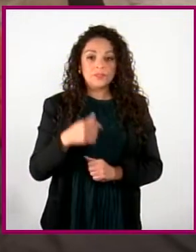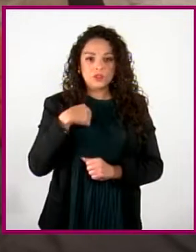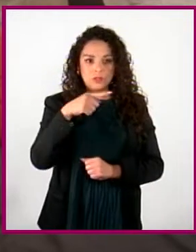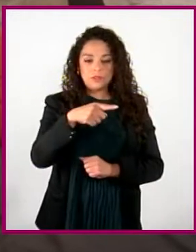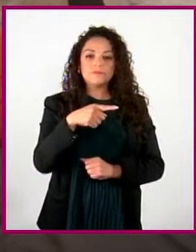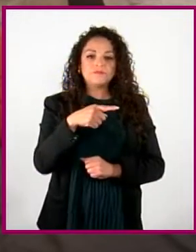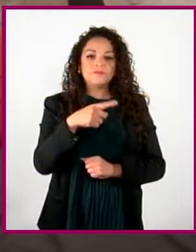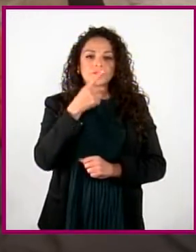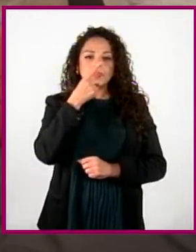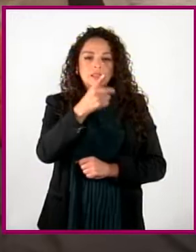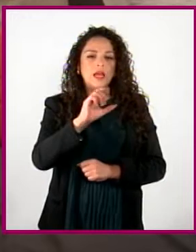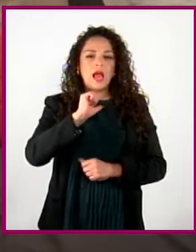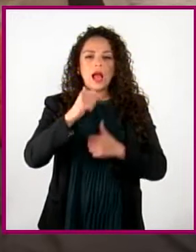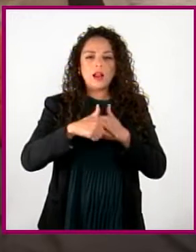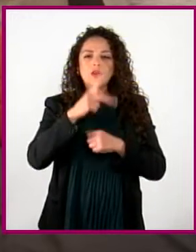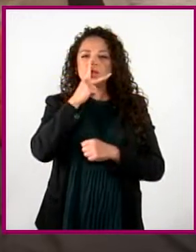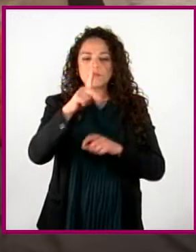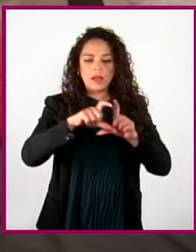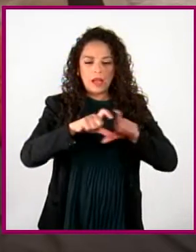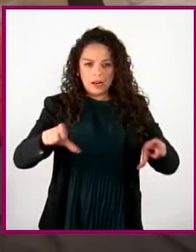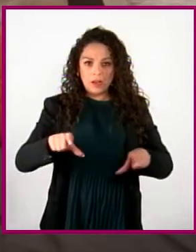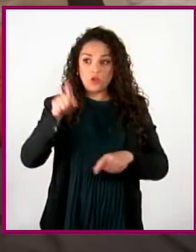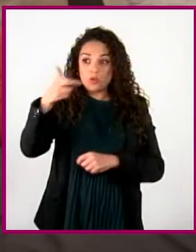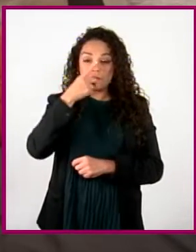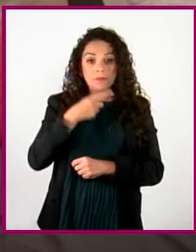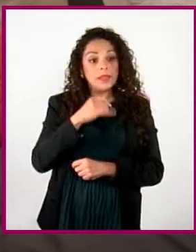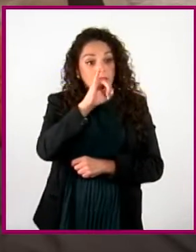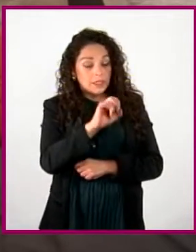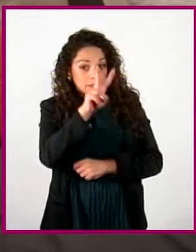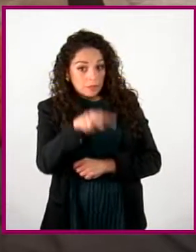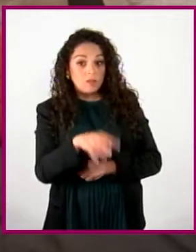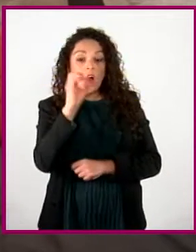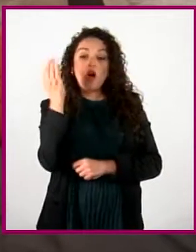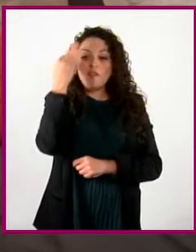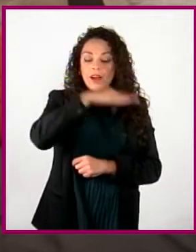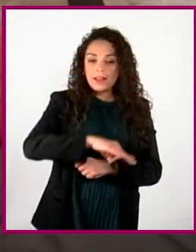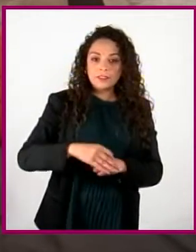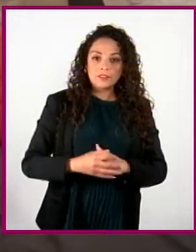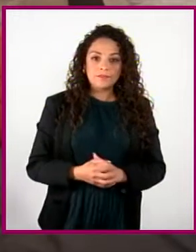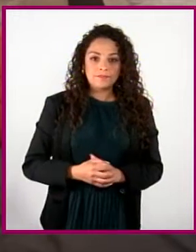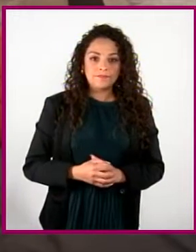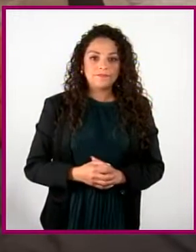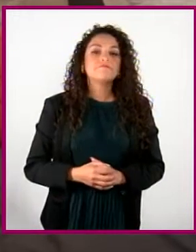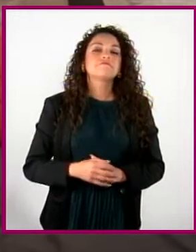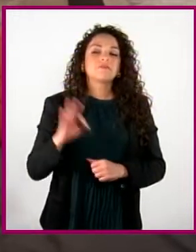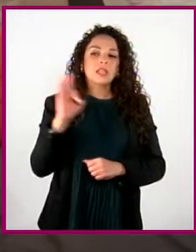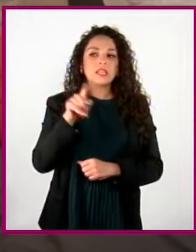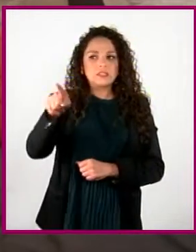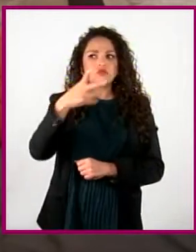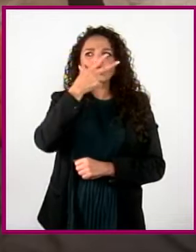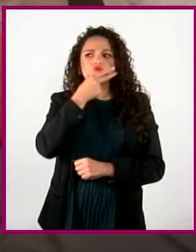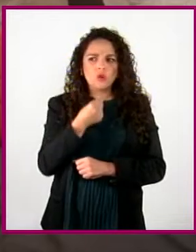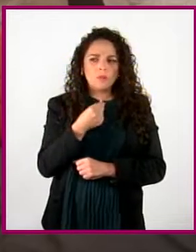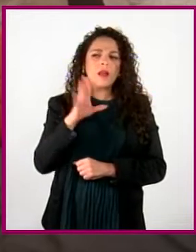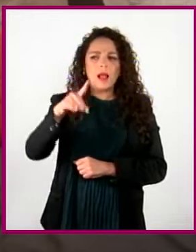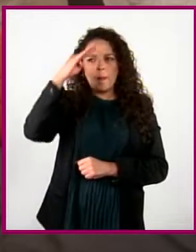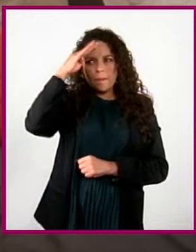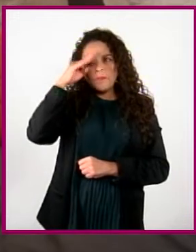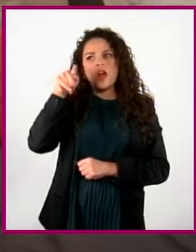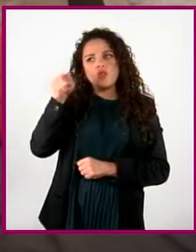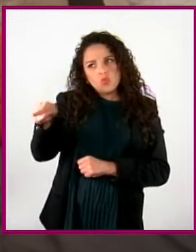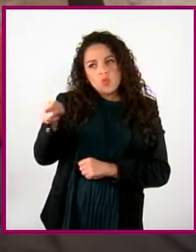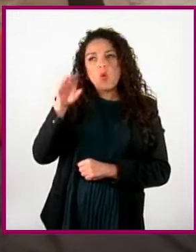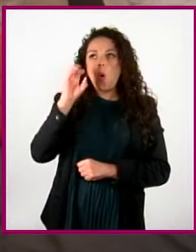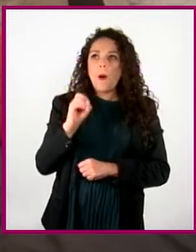afirmaciones si ustedes contestan cierto o falso. Si son hombres, piensen en ustedes mismos, sus hermanos, su papá, sus tíos.